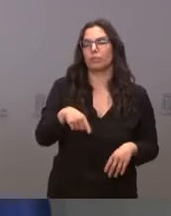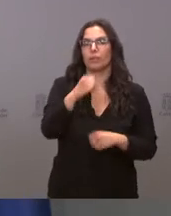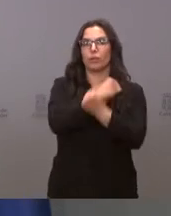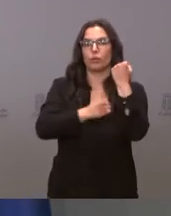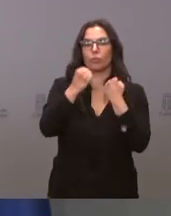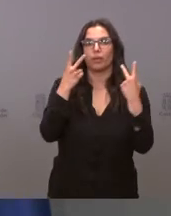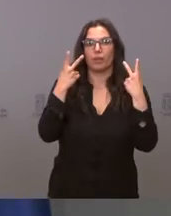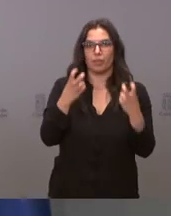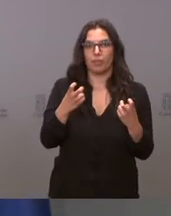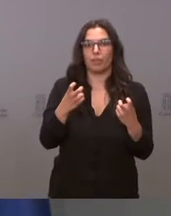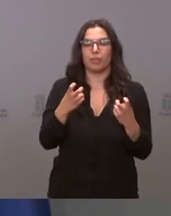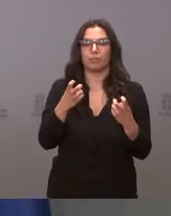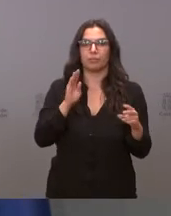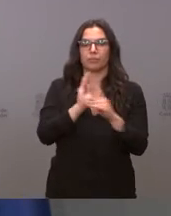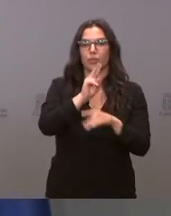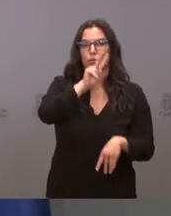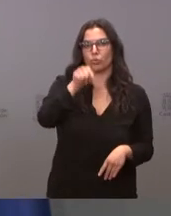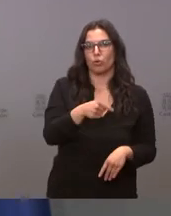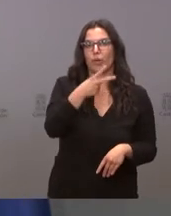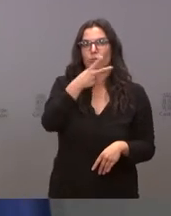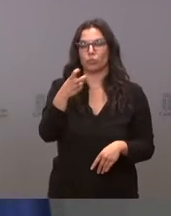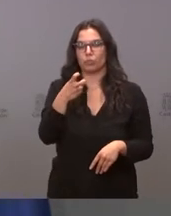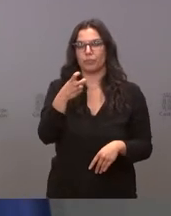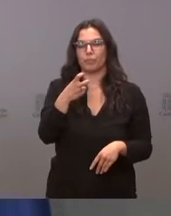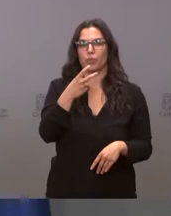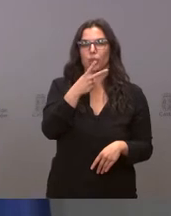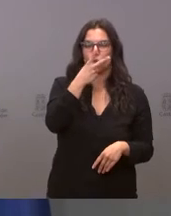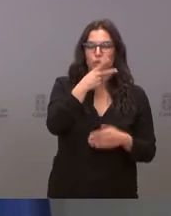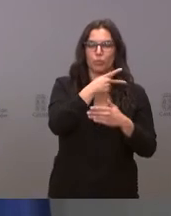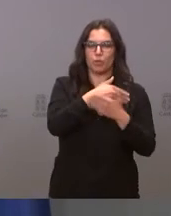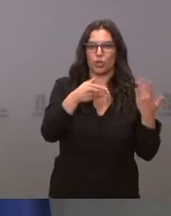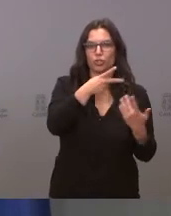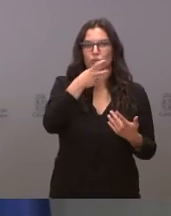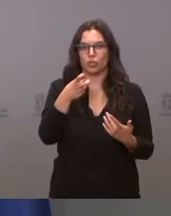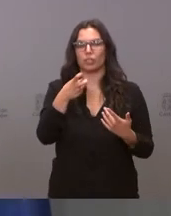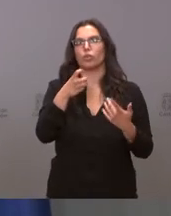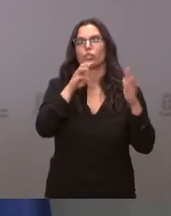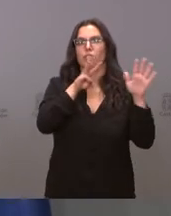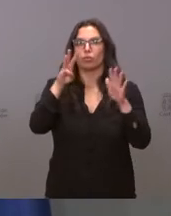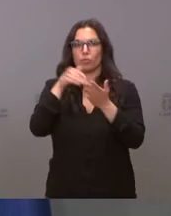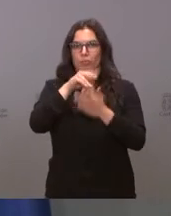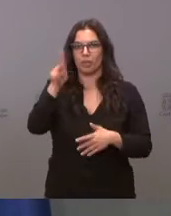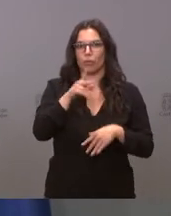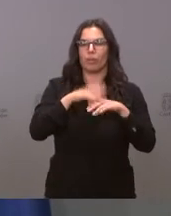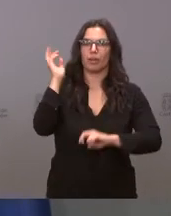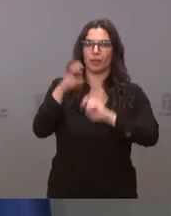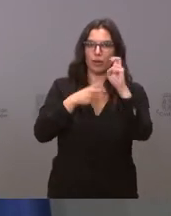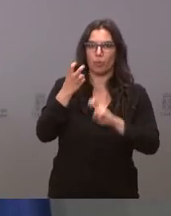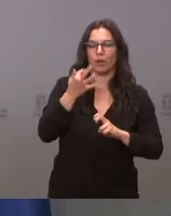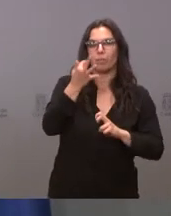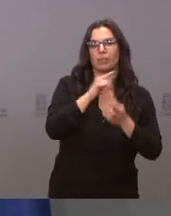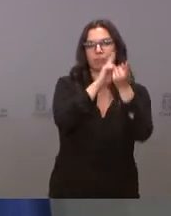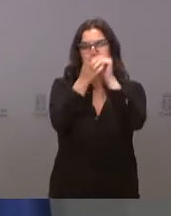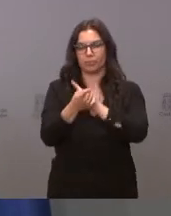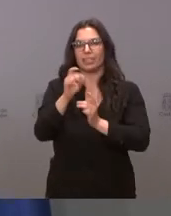y Hacienda destina 2,281,000 euros para la renovación y la sustitución